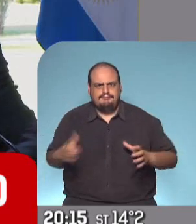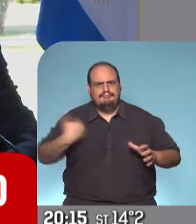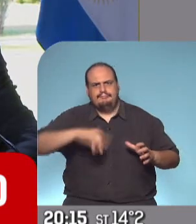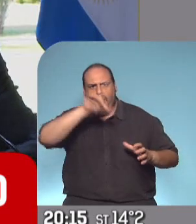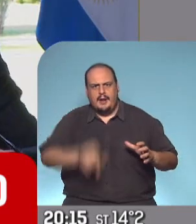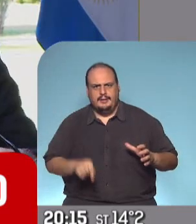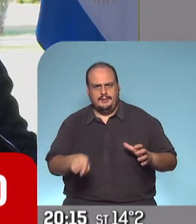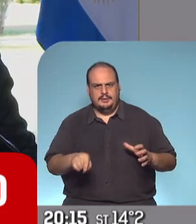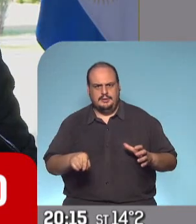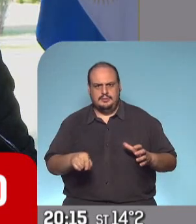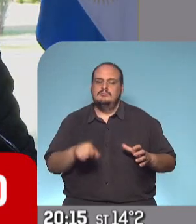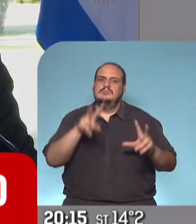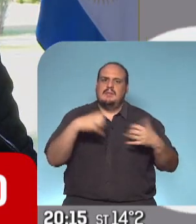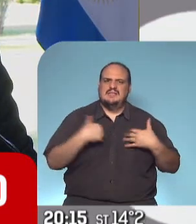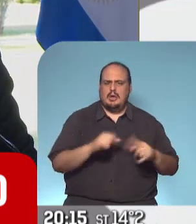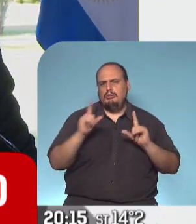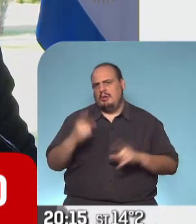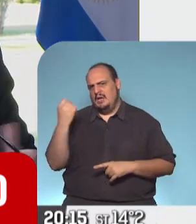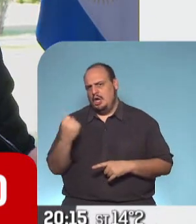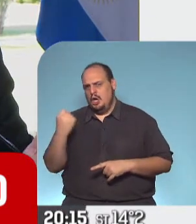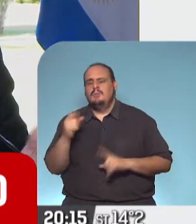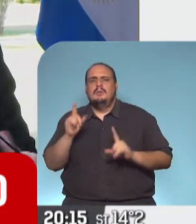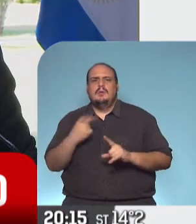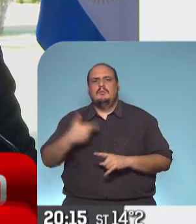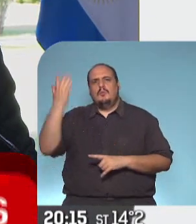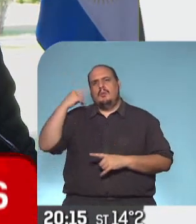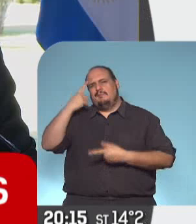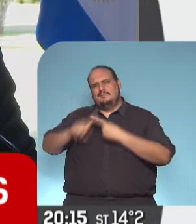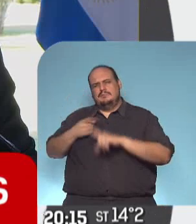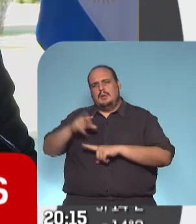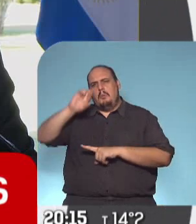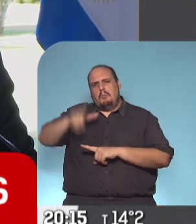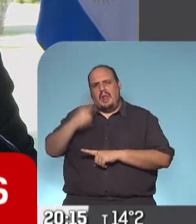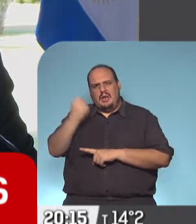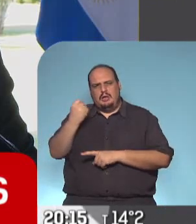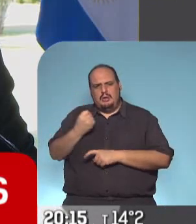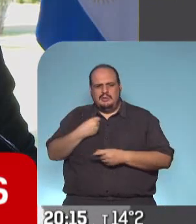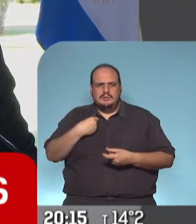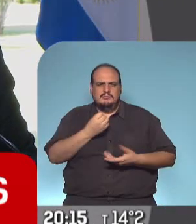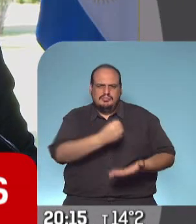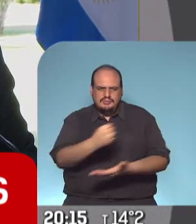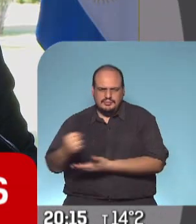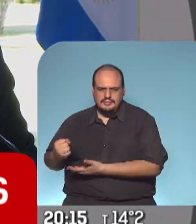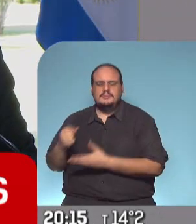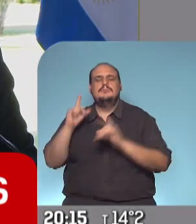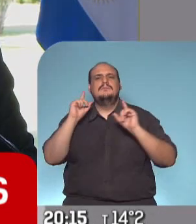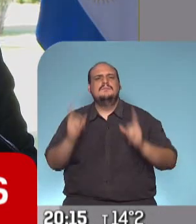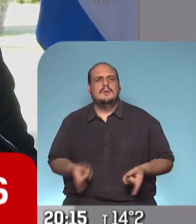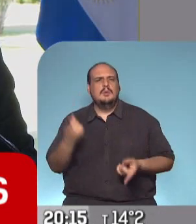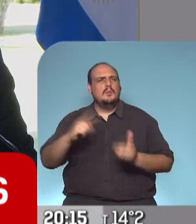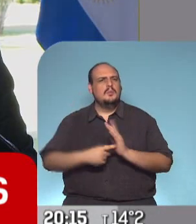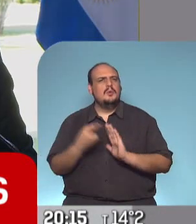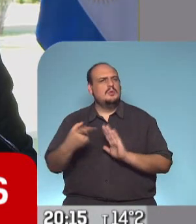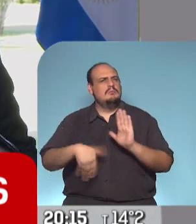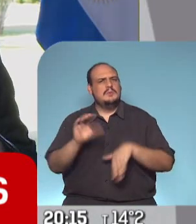sanitario como desde lo económico con los distintos planes que se están fomentando, potenciando desde el gobierno y también habló de una cuestión que es